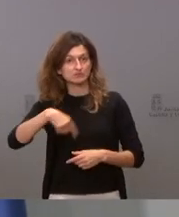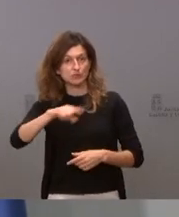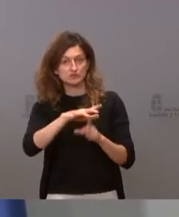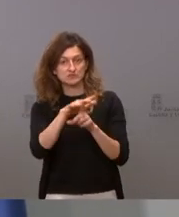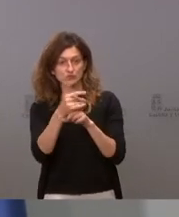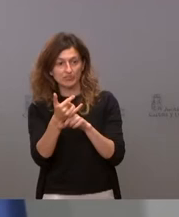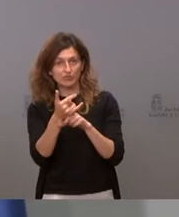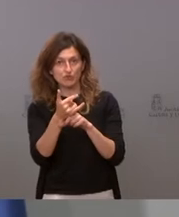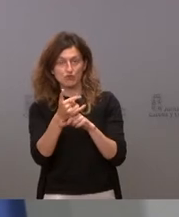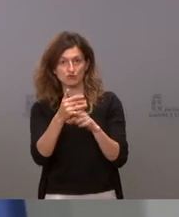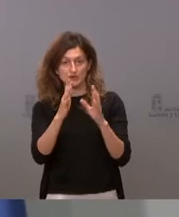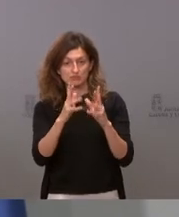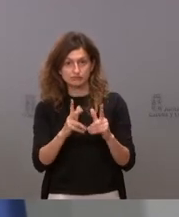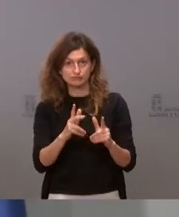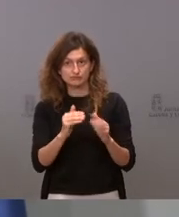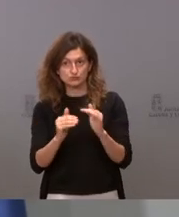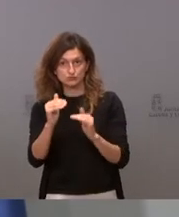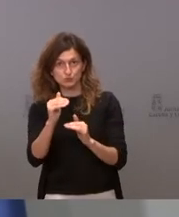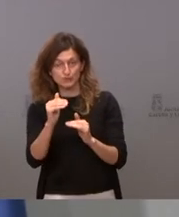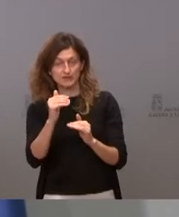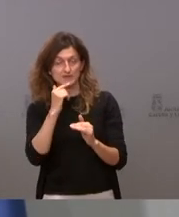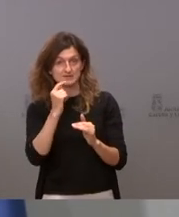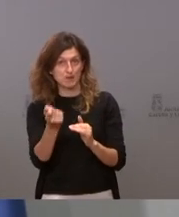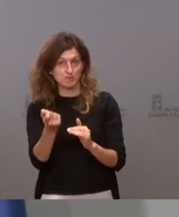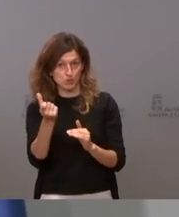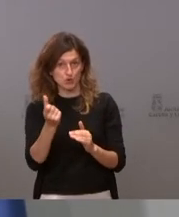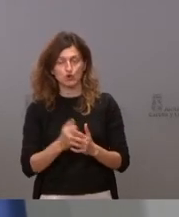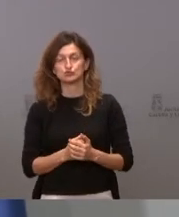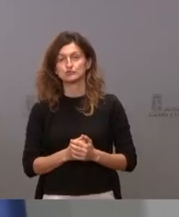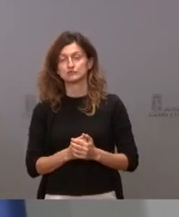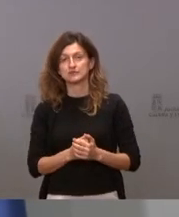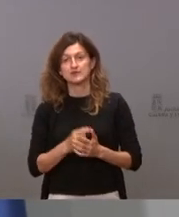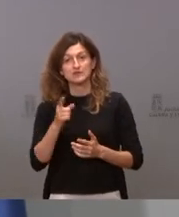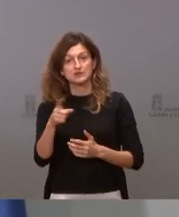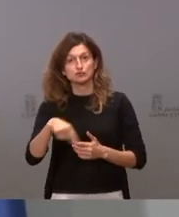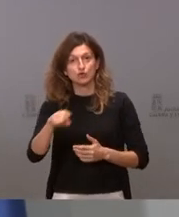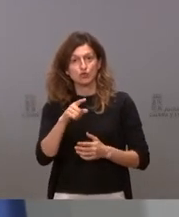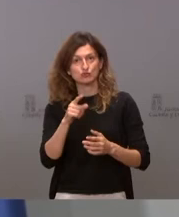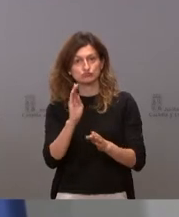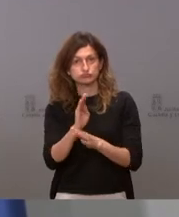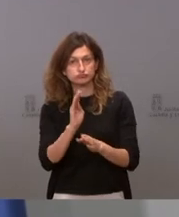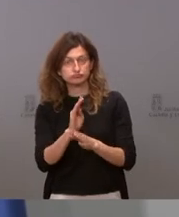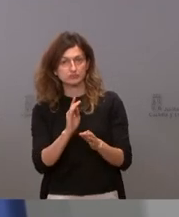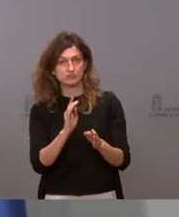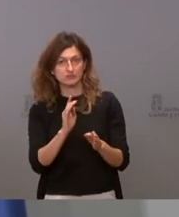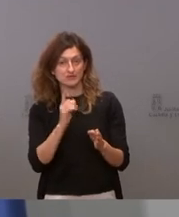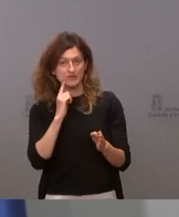situación de incidencia, que, afortunadamente, le digo ya, muy pocos, mantengan, en la medida de lo posible,